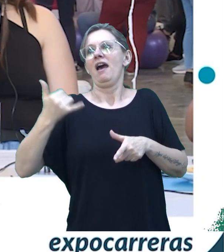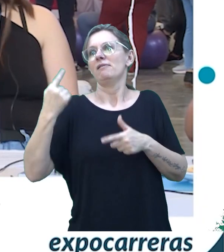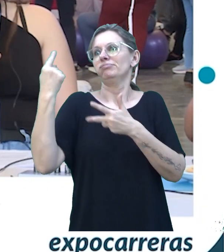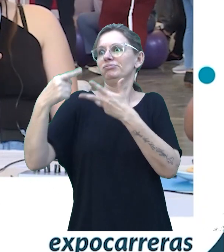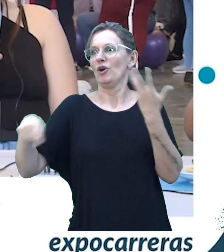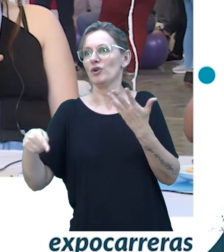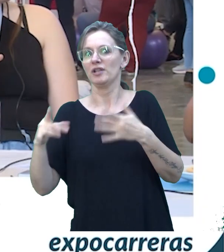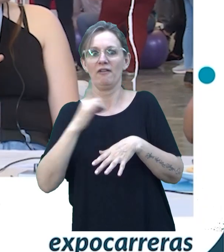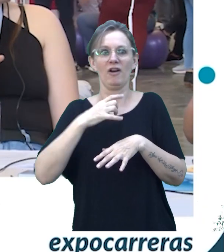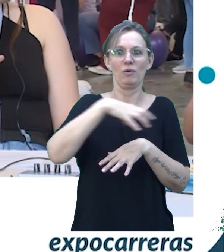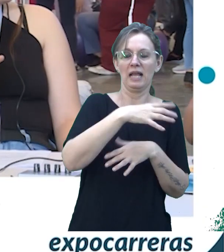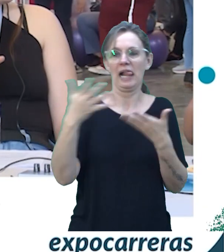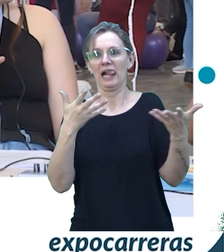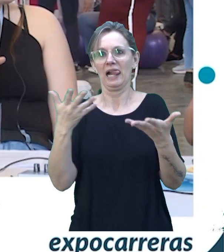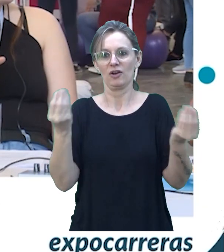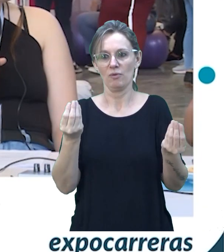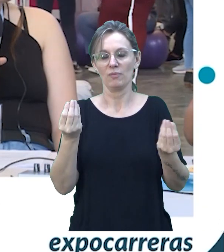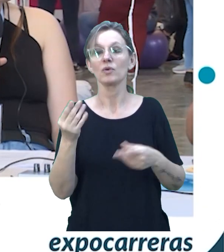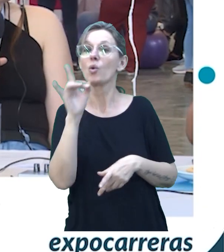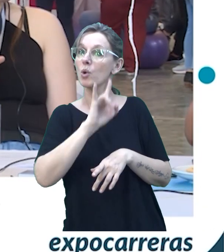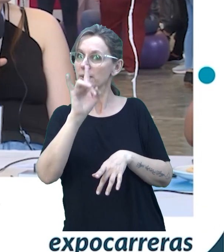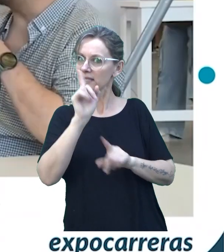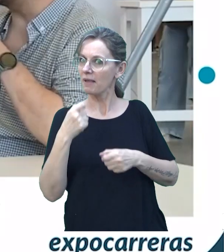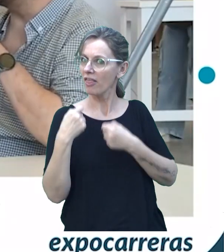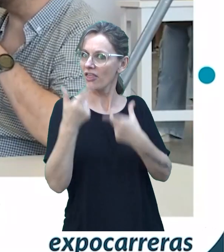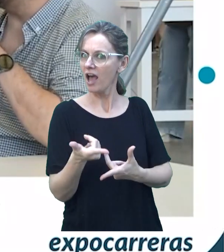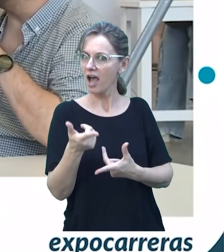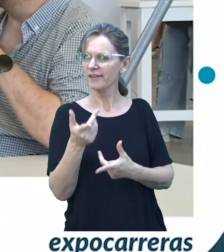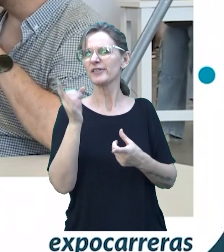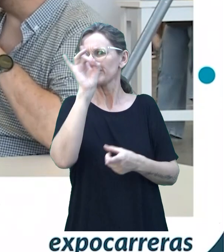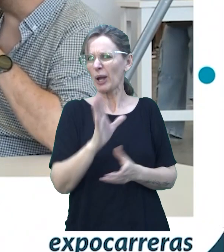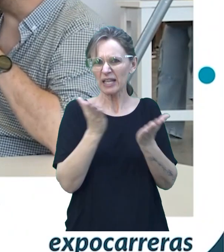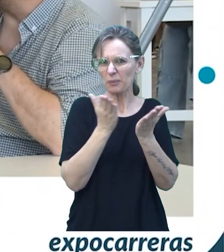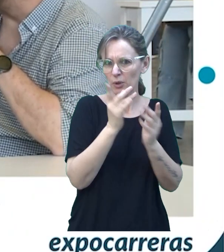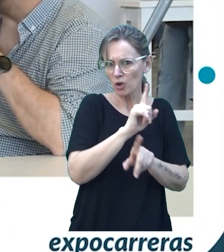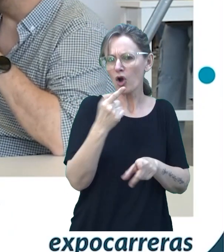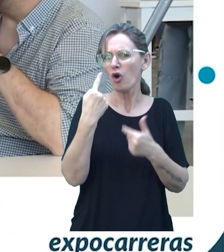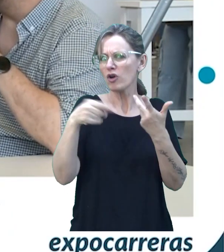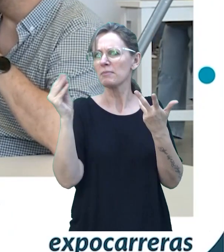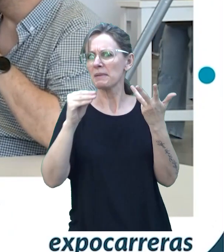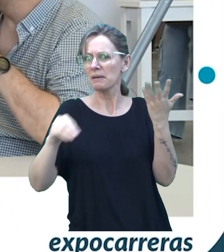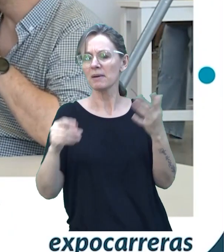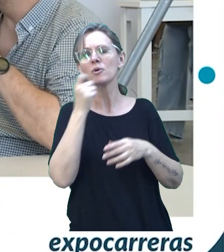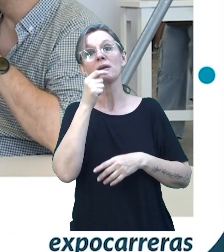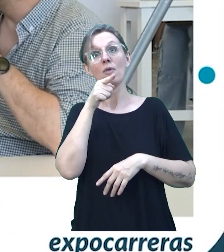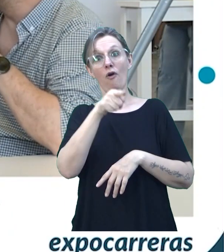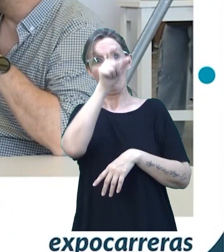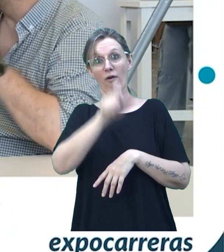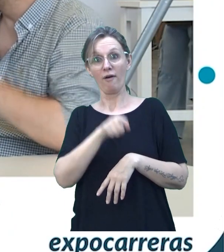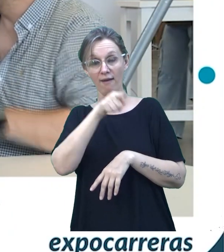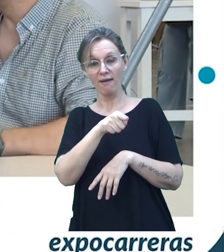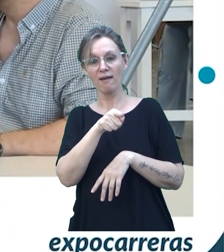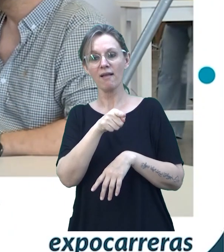Bueno, la universidad también les brinda otras cosas además del estudio, que hoy comentábamos fuera del aire, que él, por ejemplo, hace sub. ¿En la